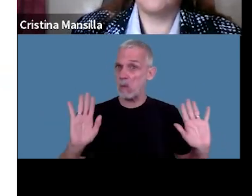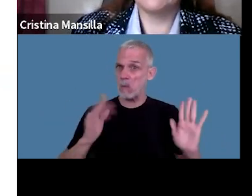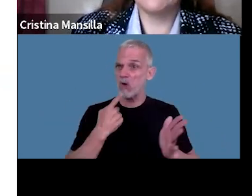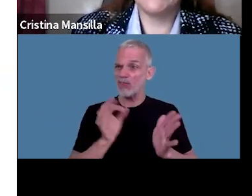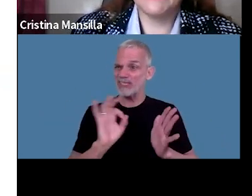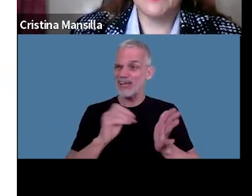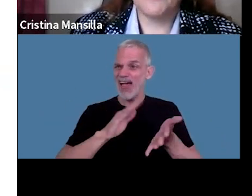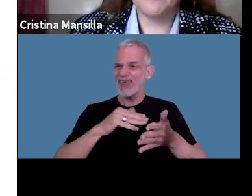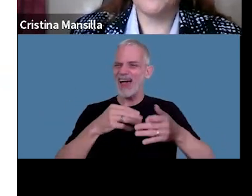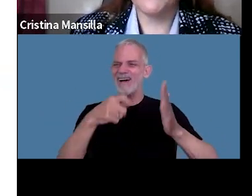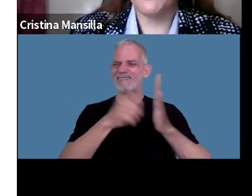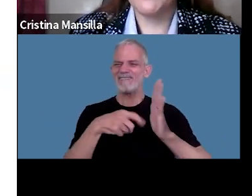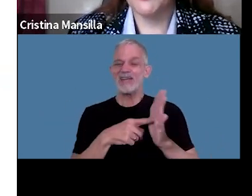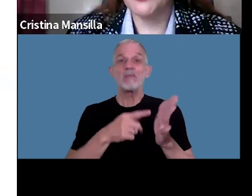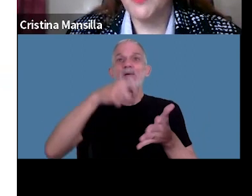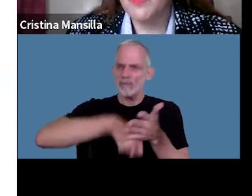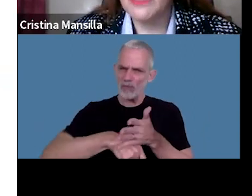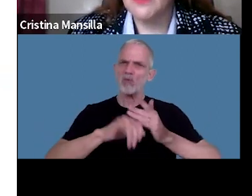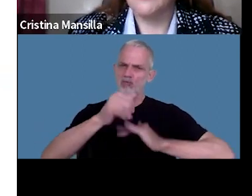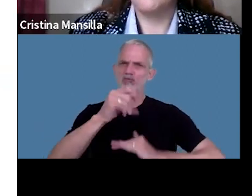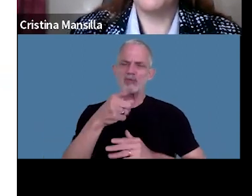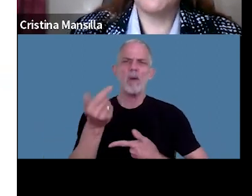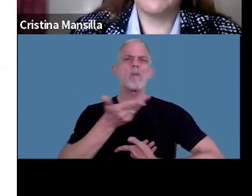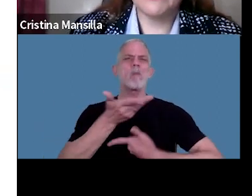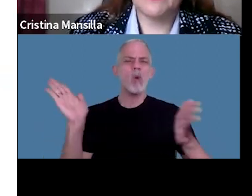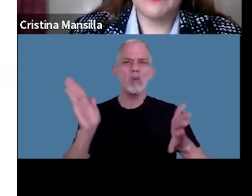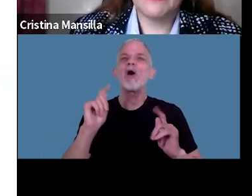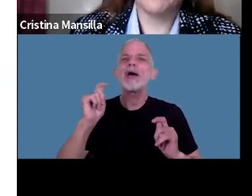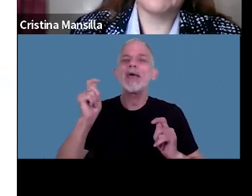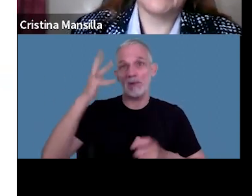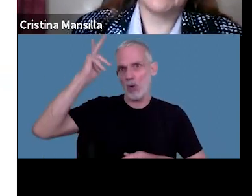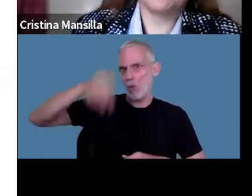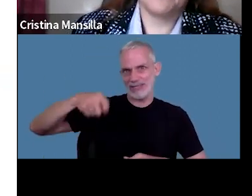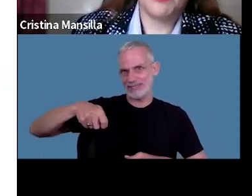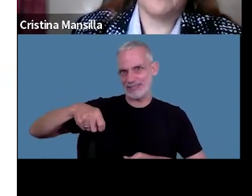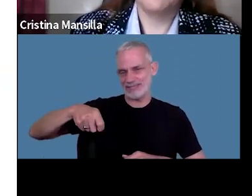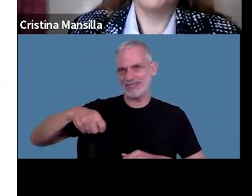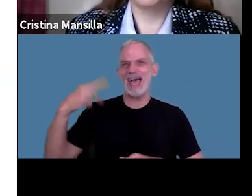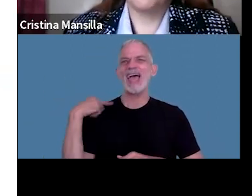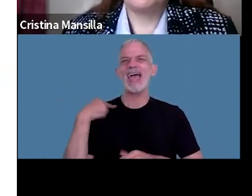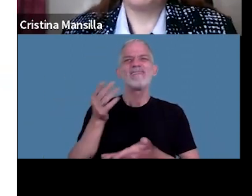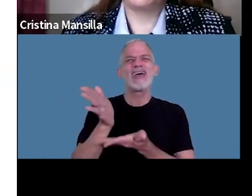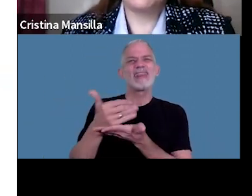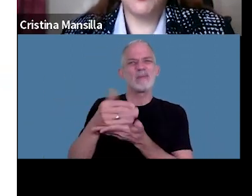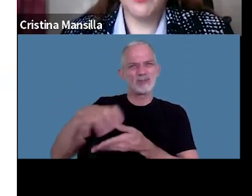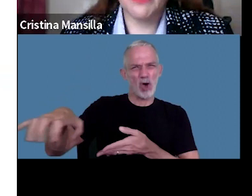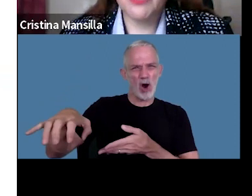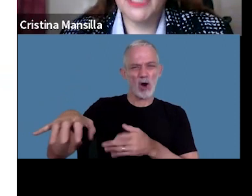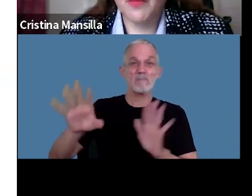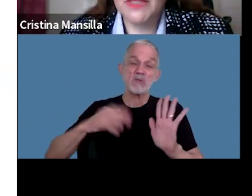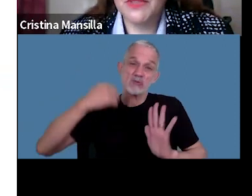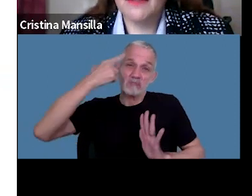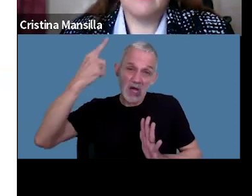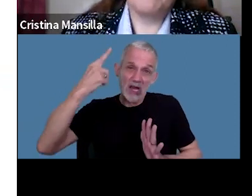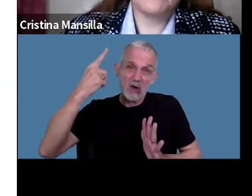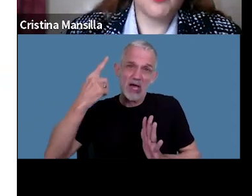lo que si tiene que estar firmado por ser un instrumento público por el juez administrativo que sería el jefe de división con lo cual presumo que no